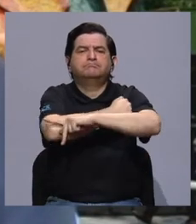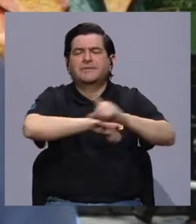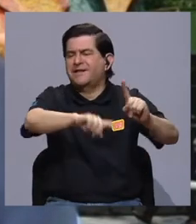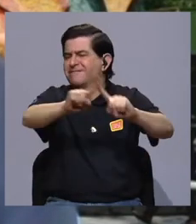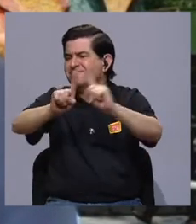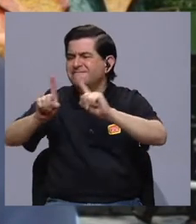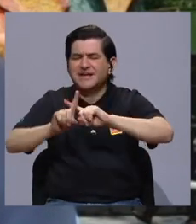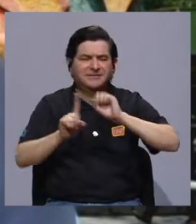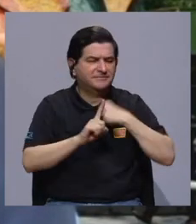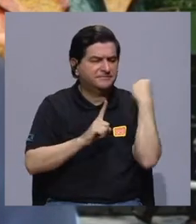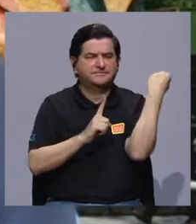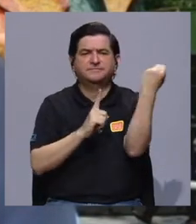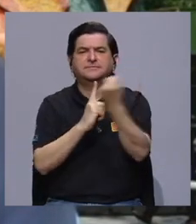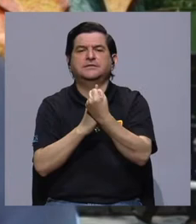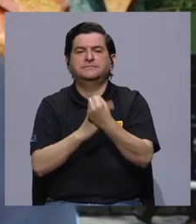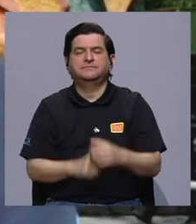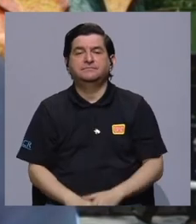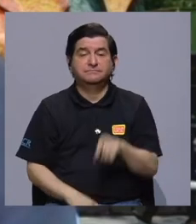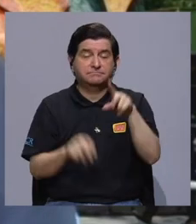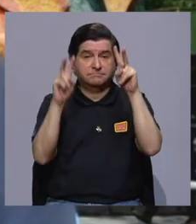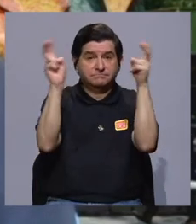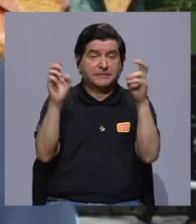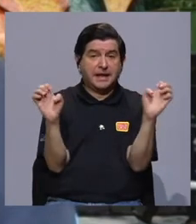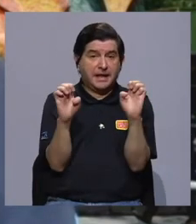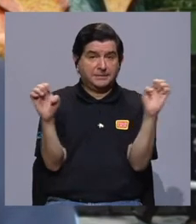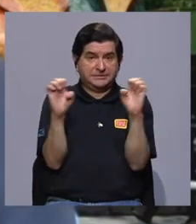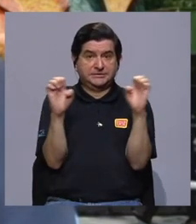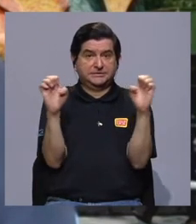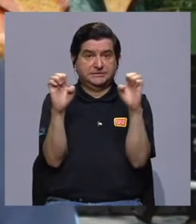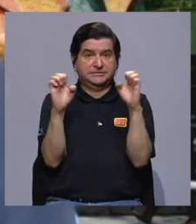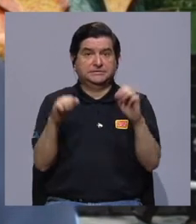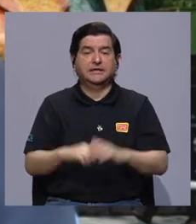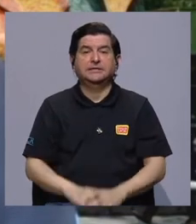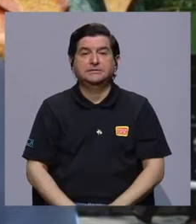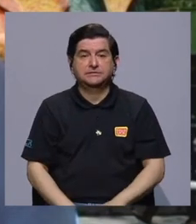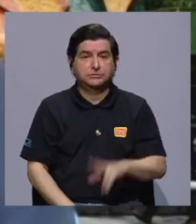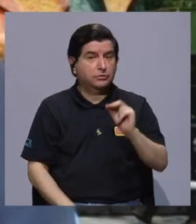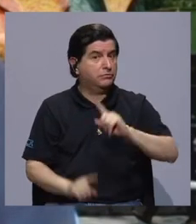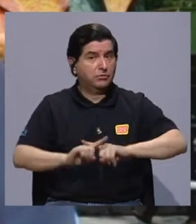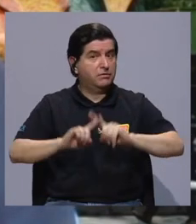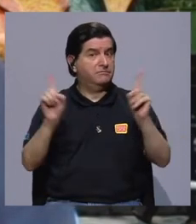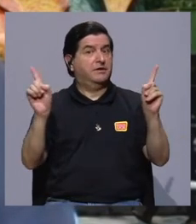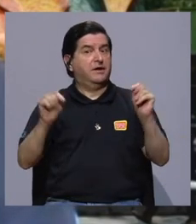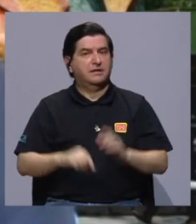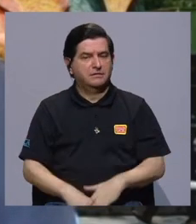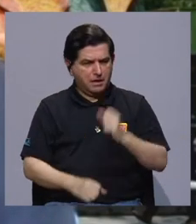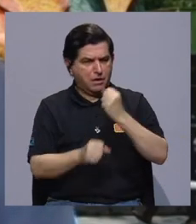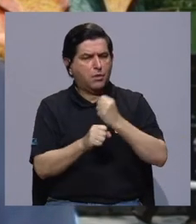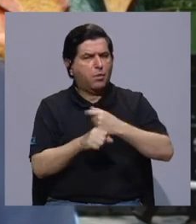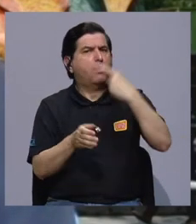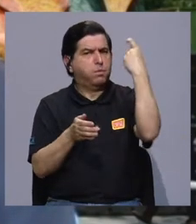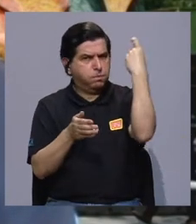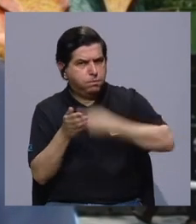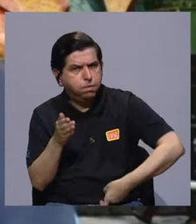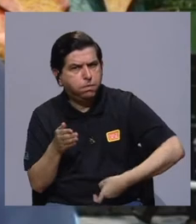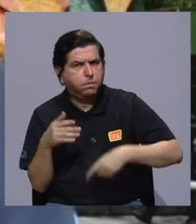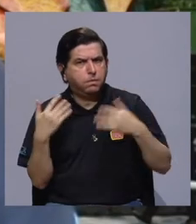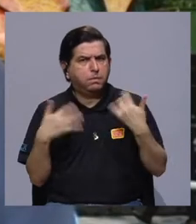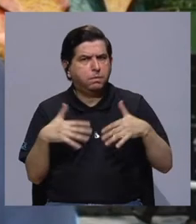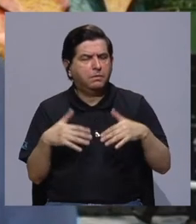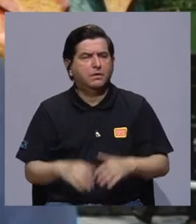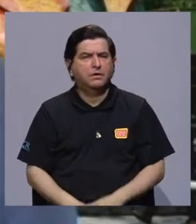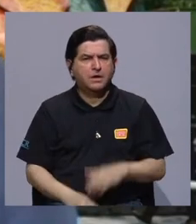en diversas situaciones y pues en este tema las emergencias, pues no es la excepción. Hay que trabajar fuerte,